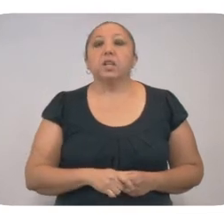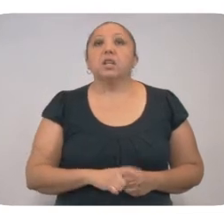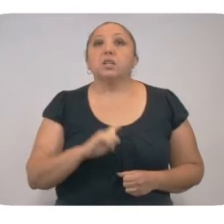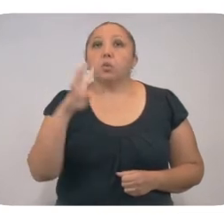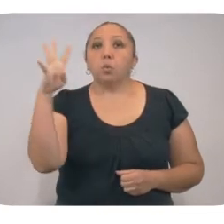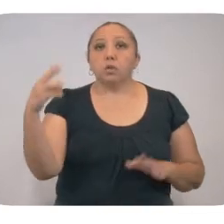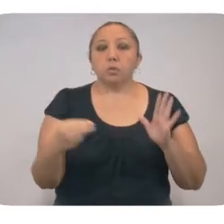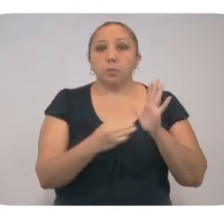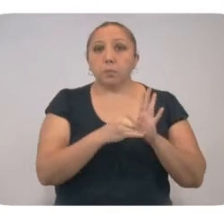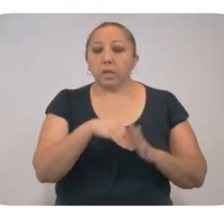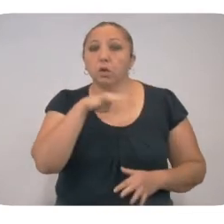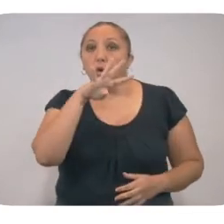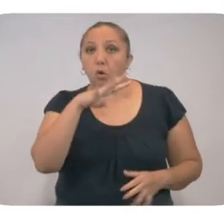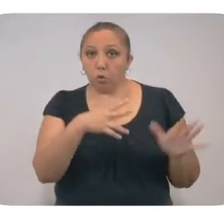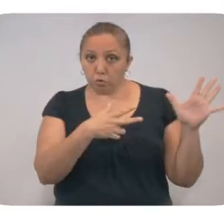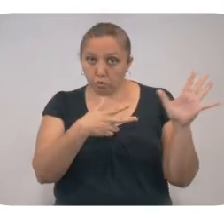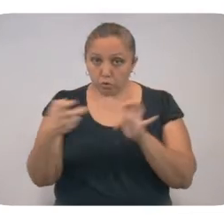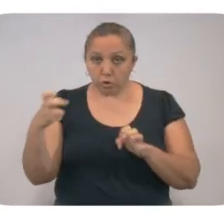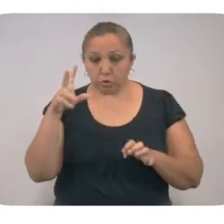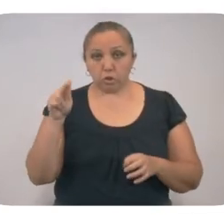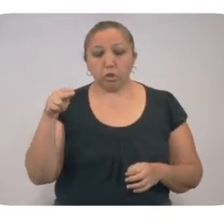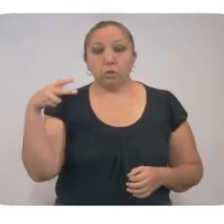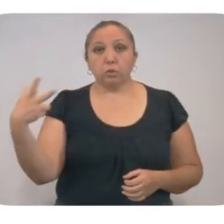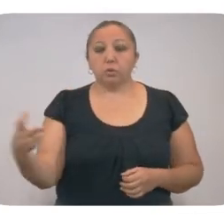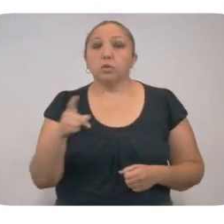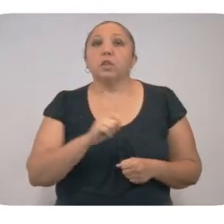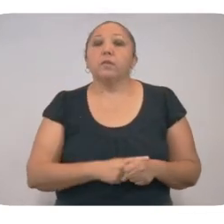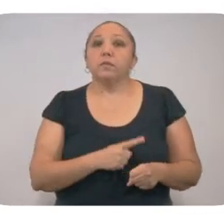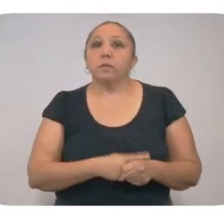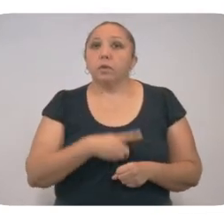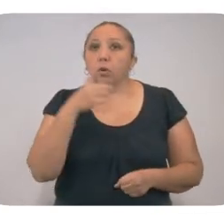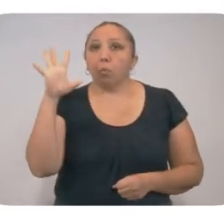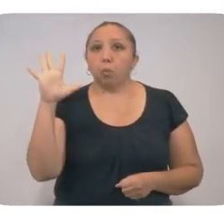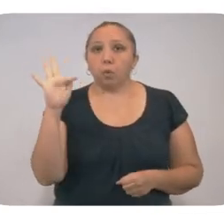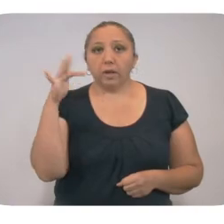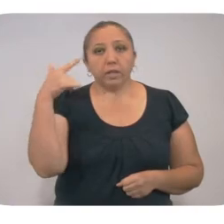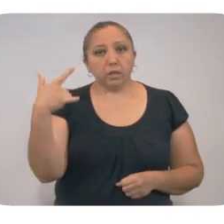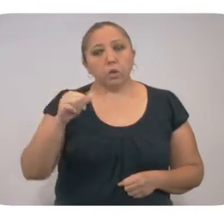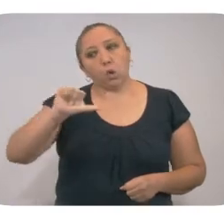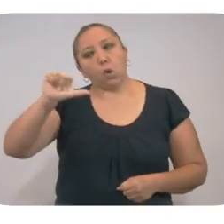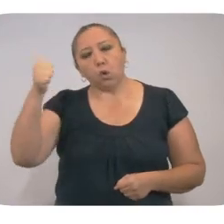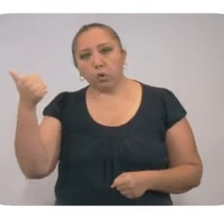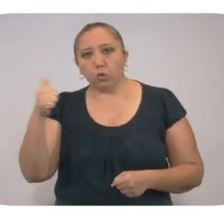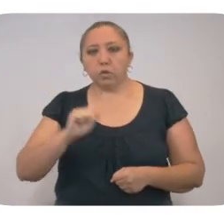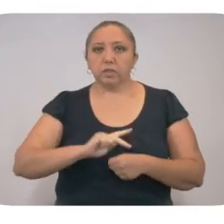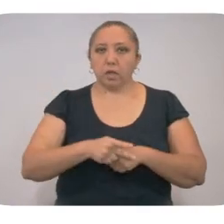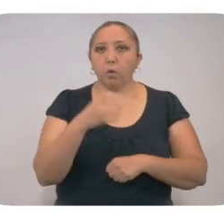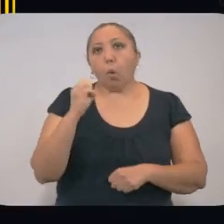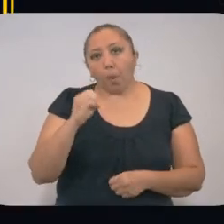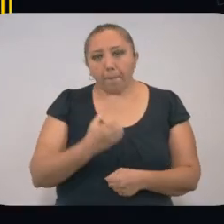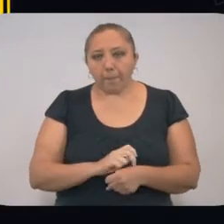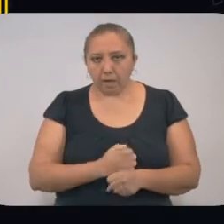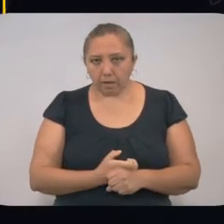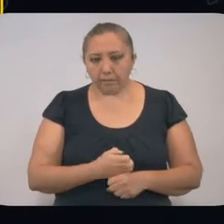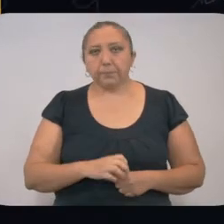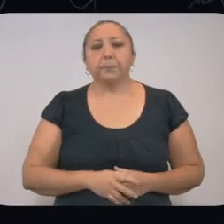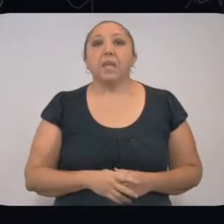ya son 4,886 casos positivos, 47 de los cuales son de otro país u otro estado.